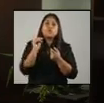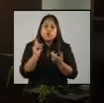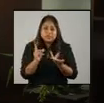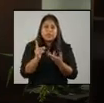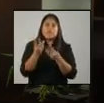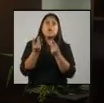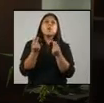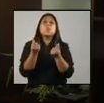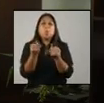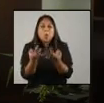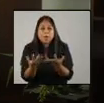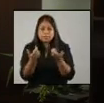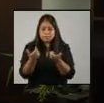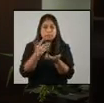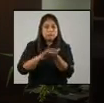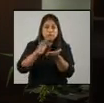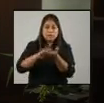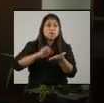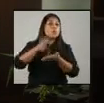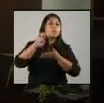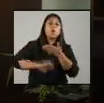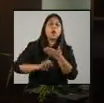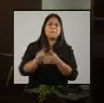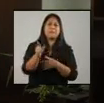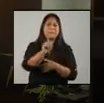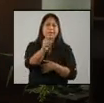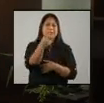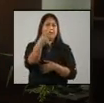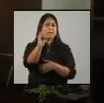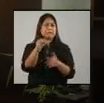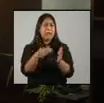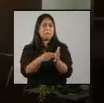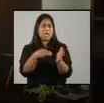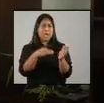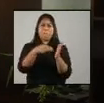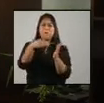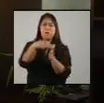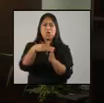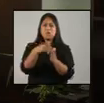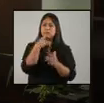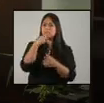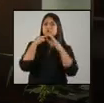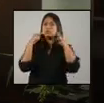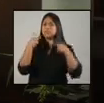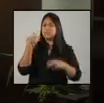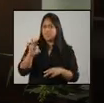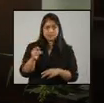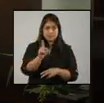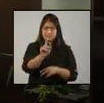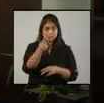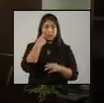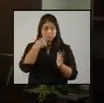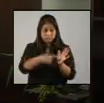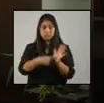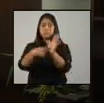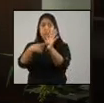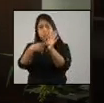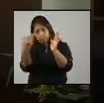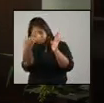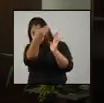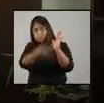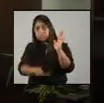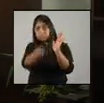dedicados al COVID-19. No 30 mil millones, como dicen las noticias falsas, ahí están, y ahí van a estar